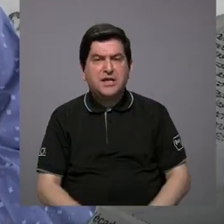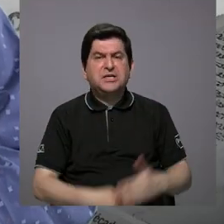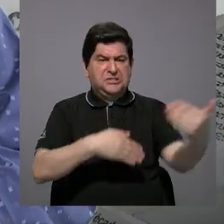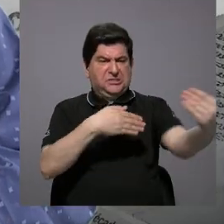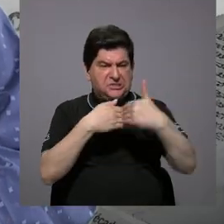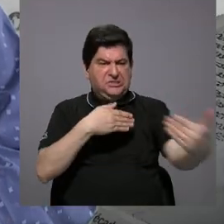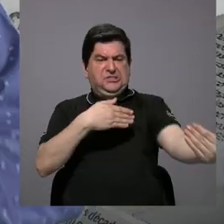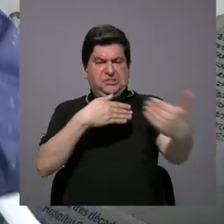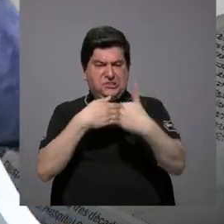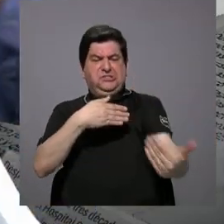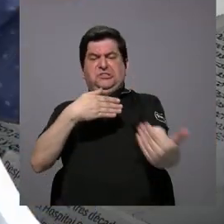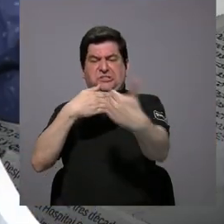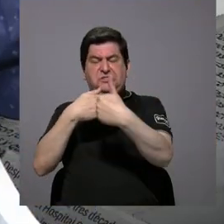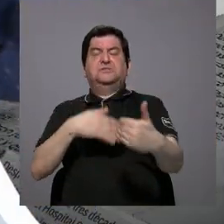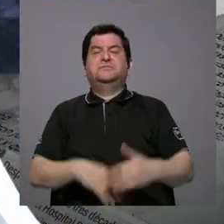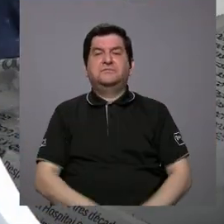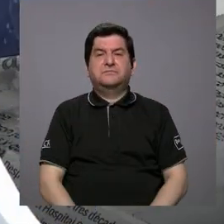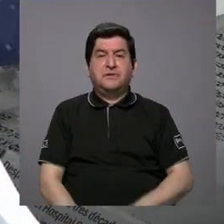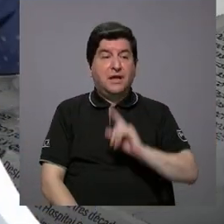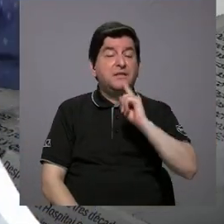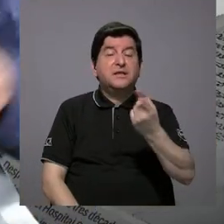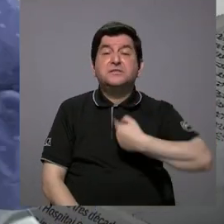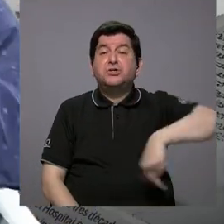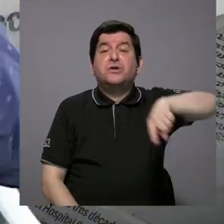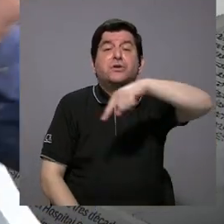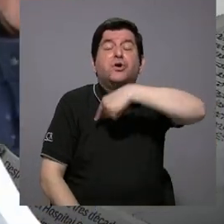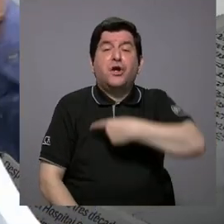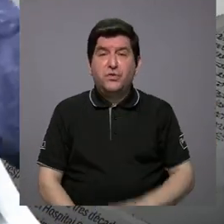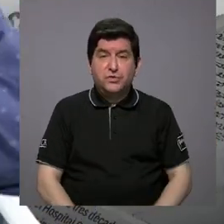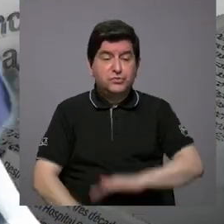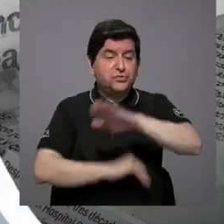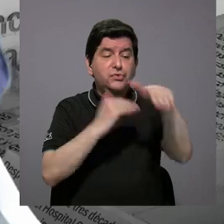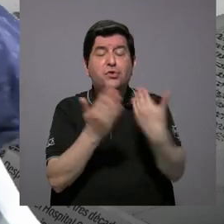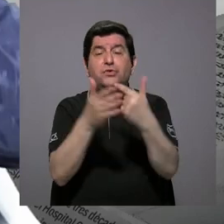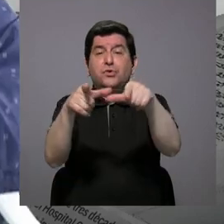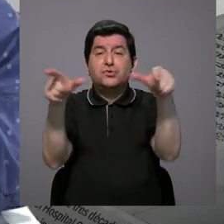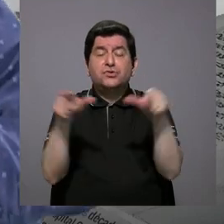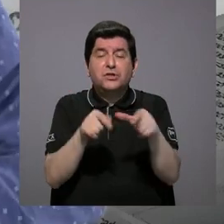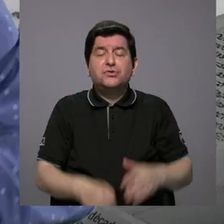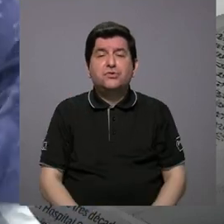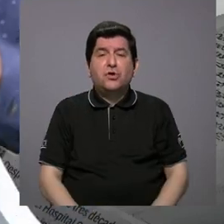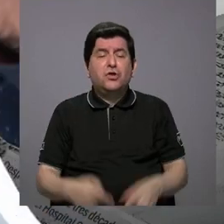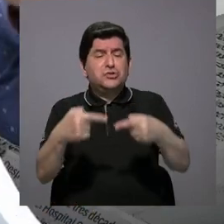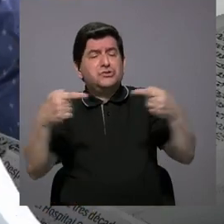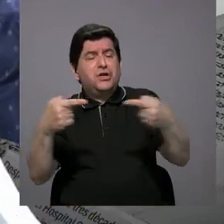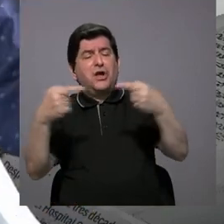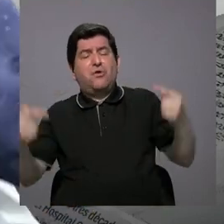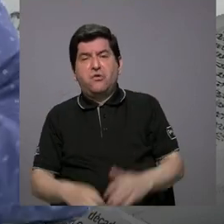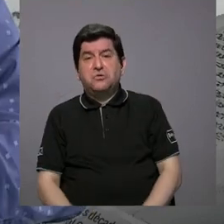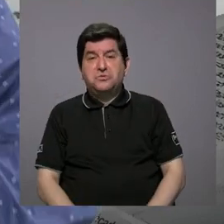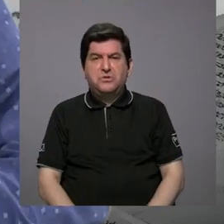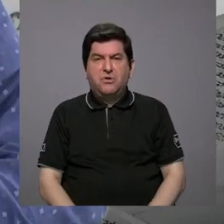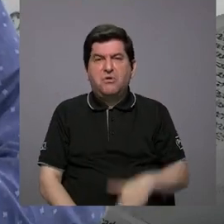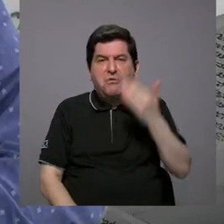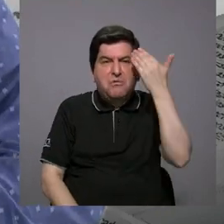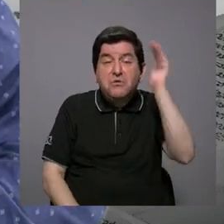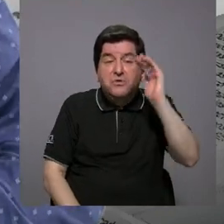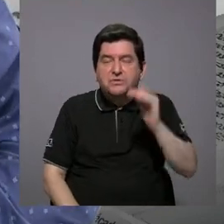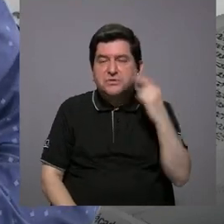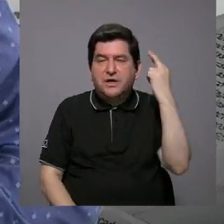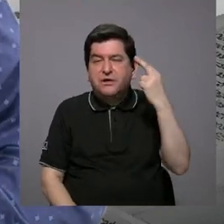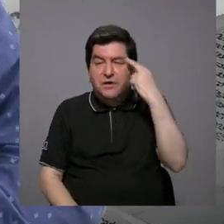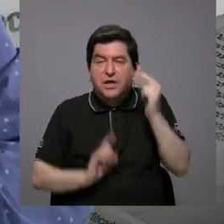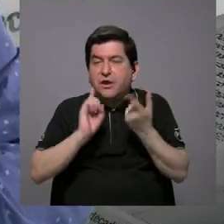ataca. Y dijo que nosotros andamos en todo lado oponiéndonos y que quién sabe con qué intereses.